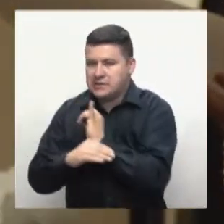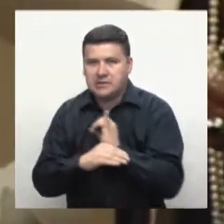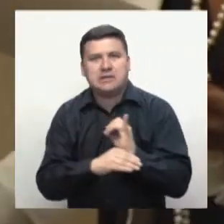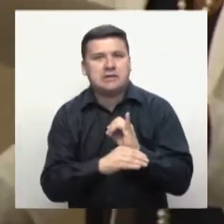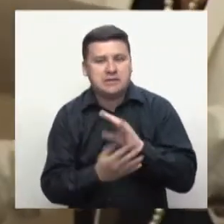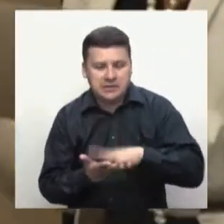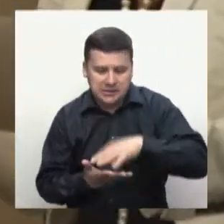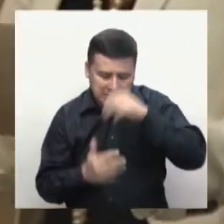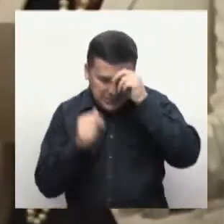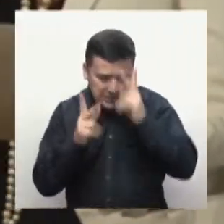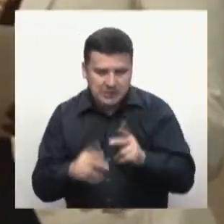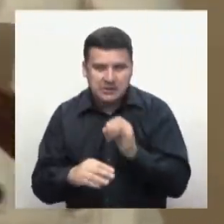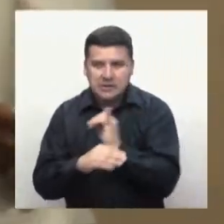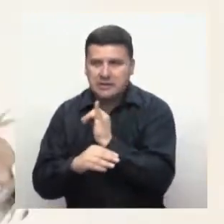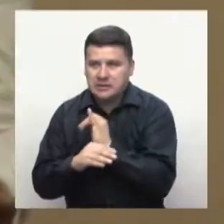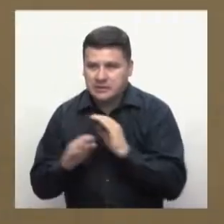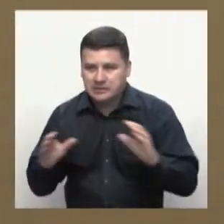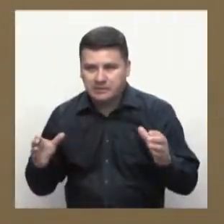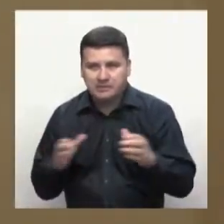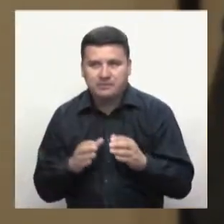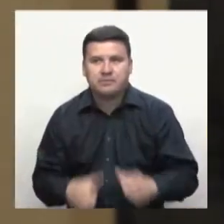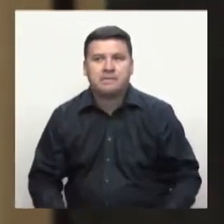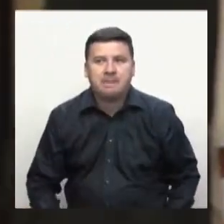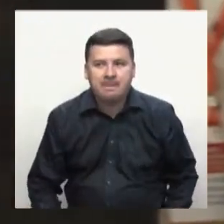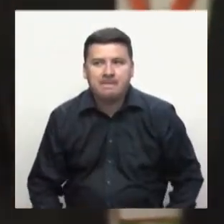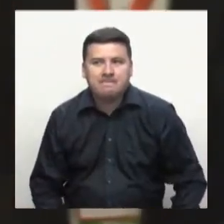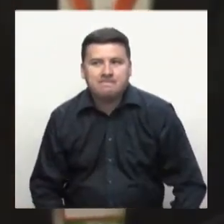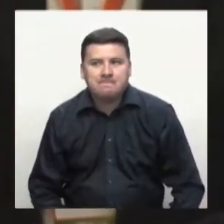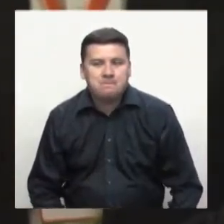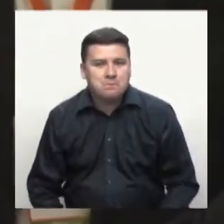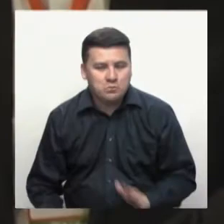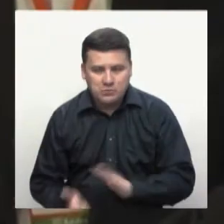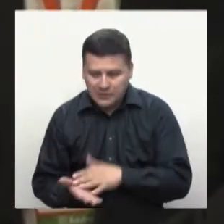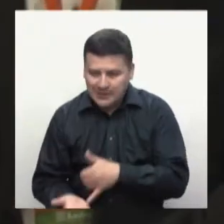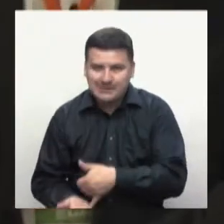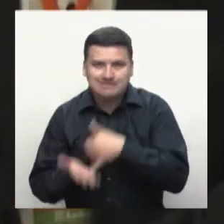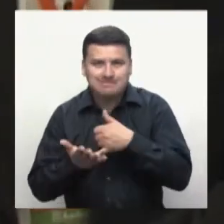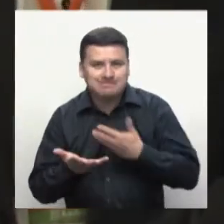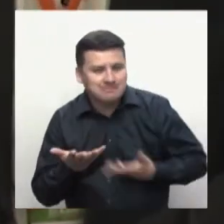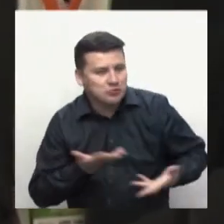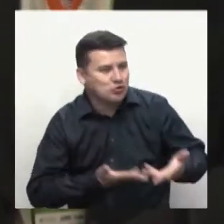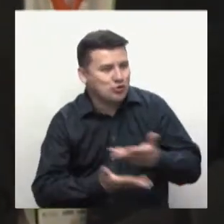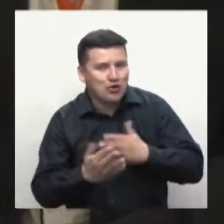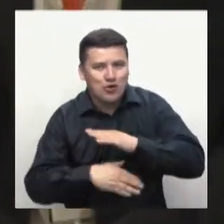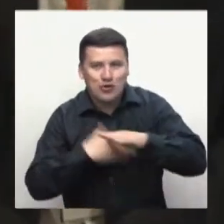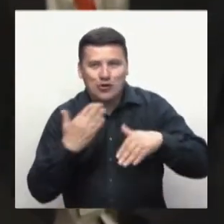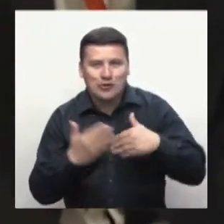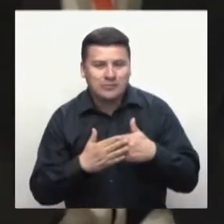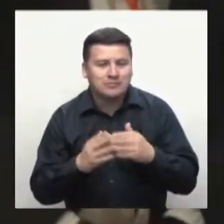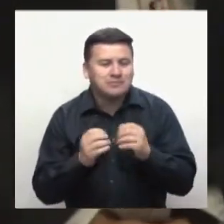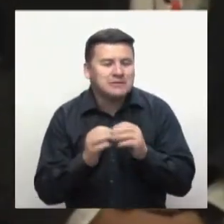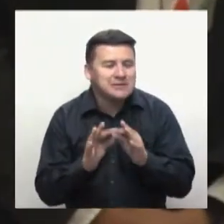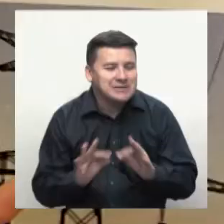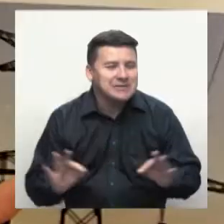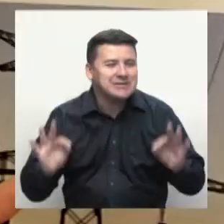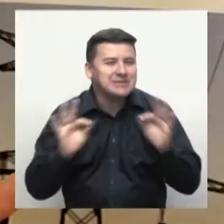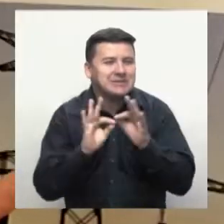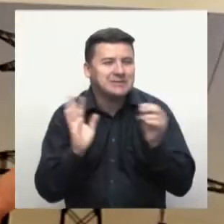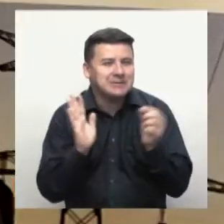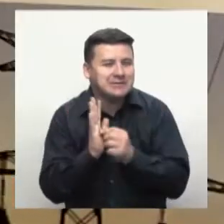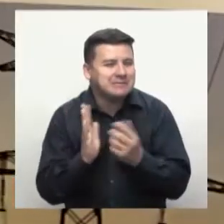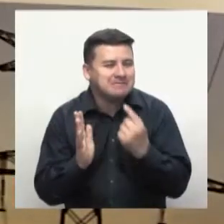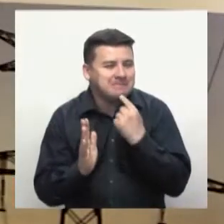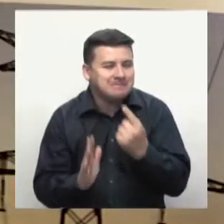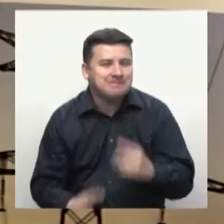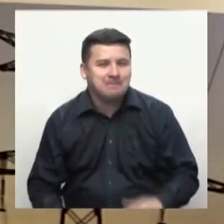la institución. Este es un premio que tenemos que compartir con todo el mundo. Y lo más importante, y lo mencionábamos en la